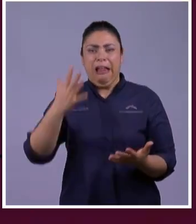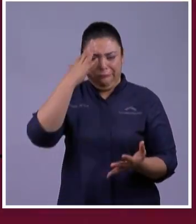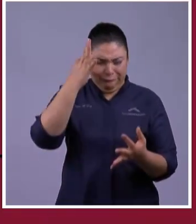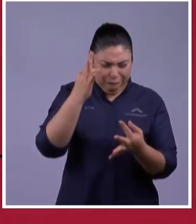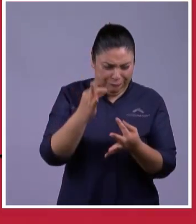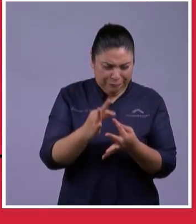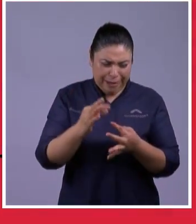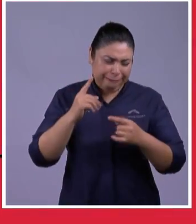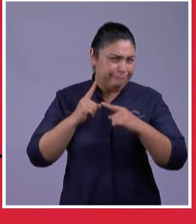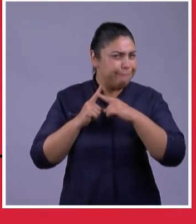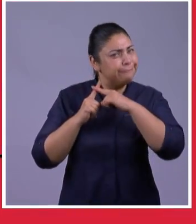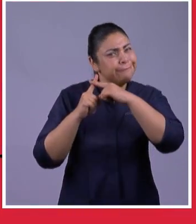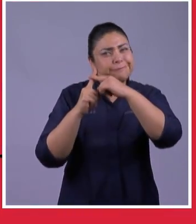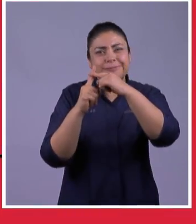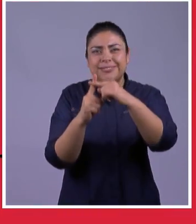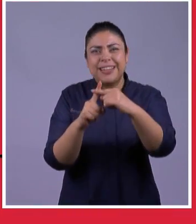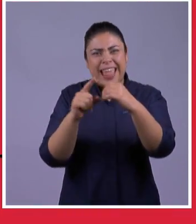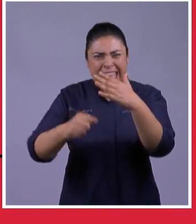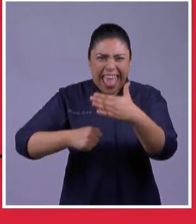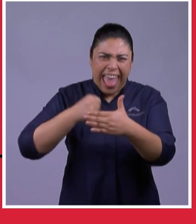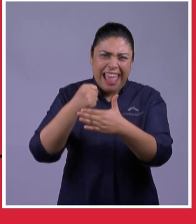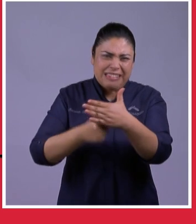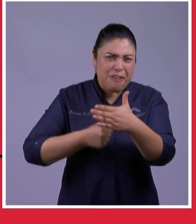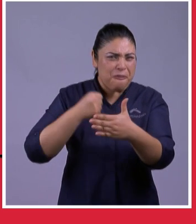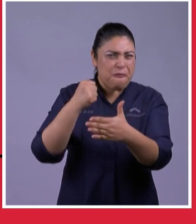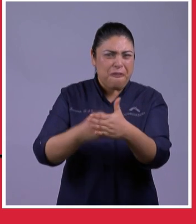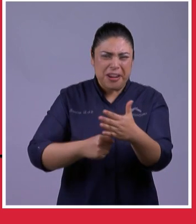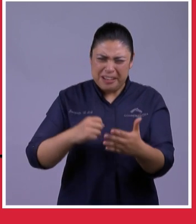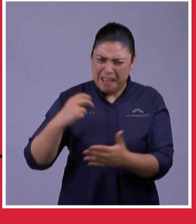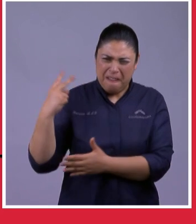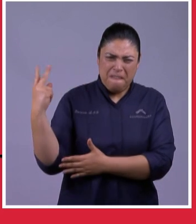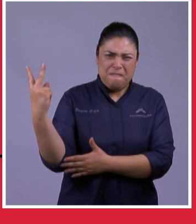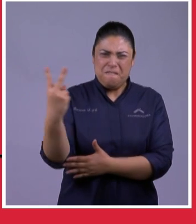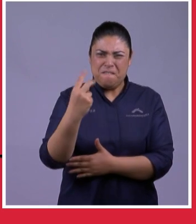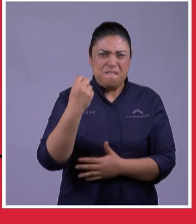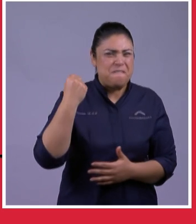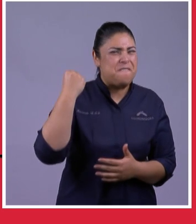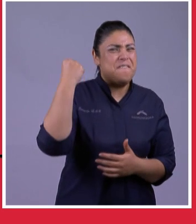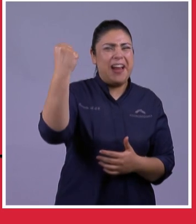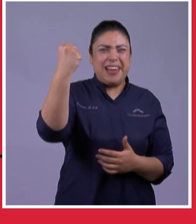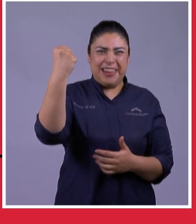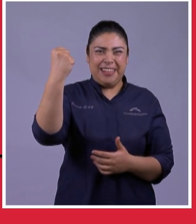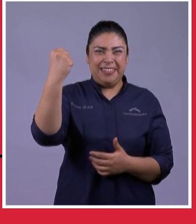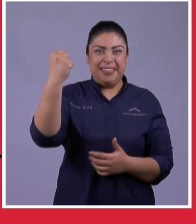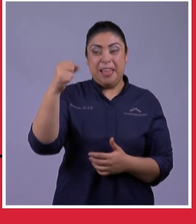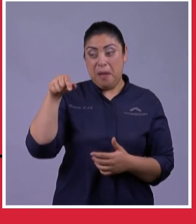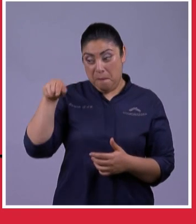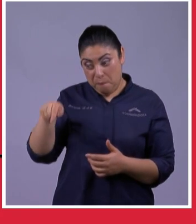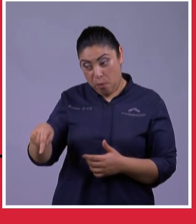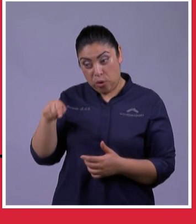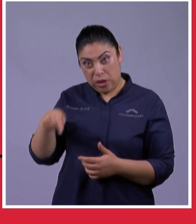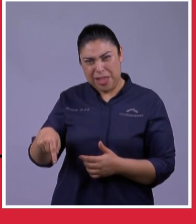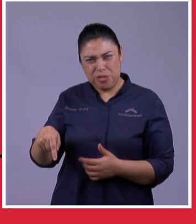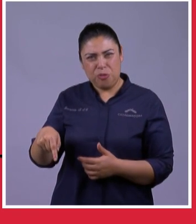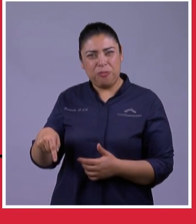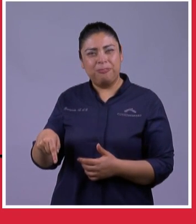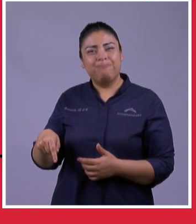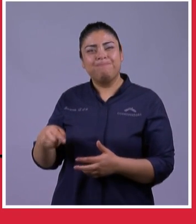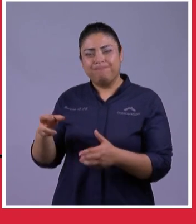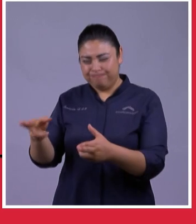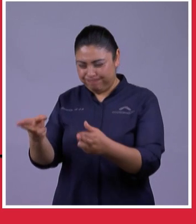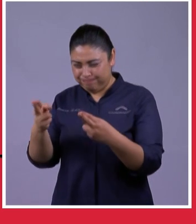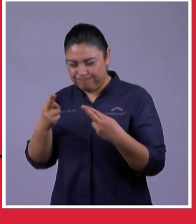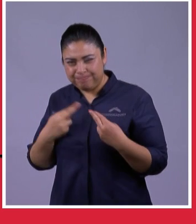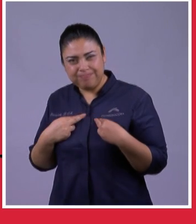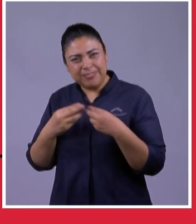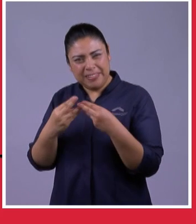valiente Porque tú Repartirás A este pueblo Por heredar La tierra De la cual Juré a sus padres Que la daría A ti O